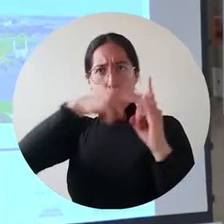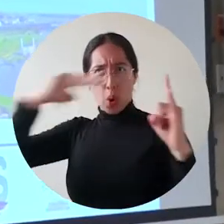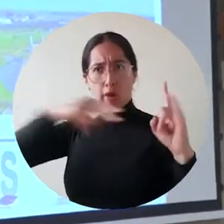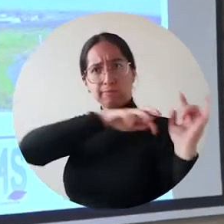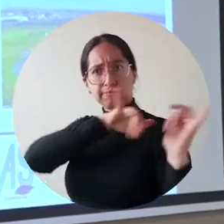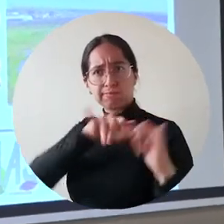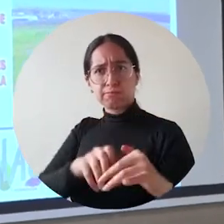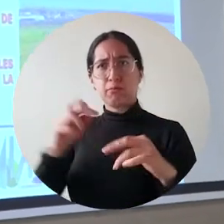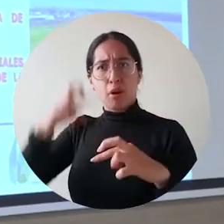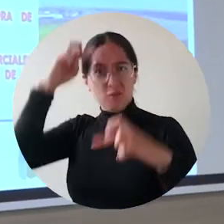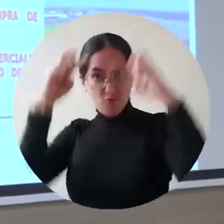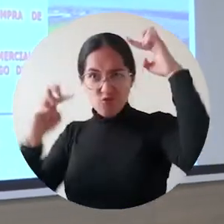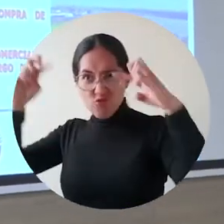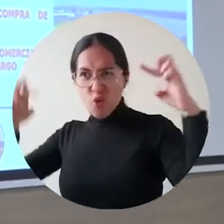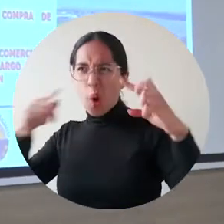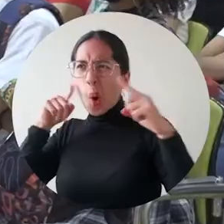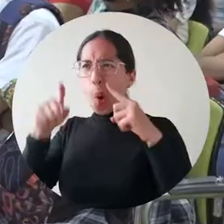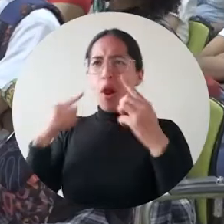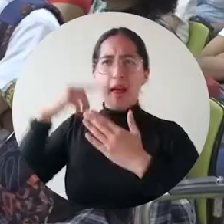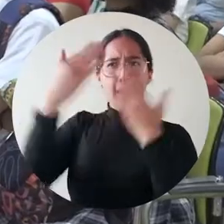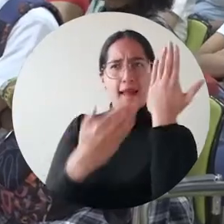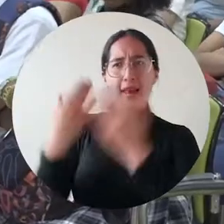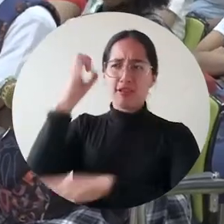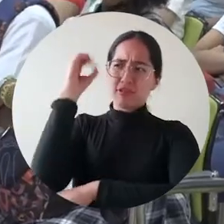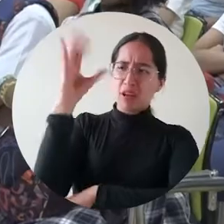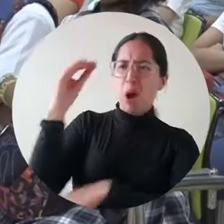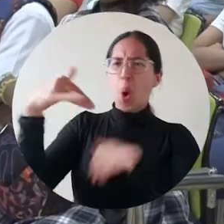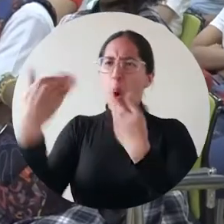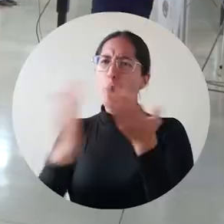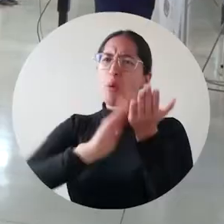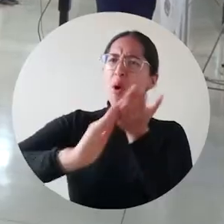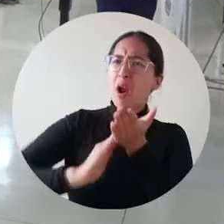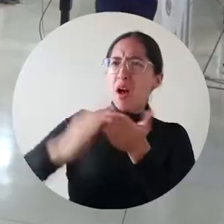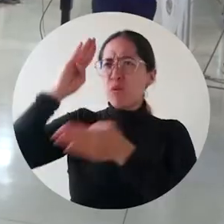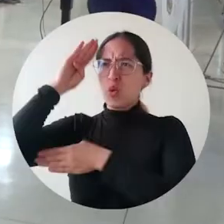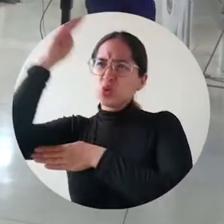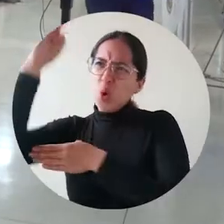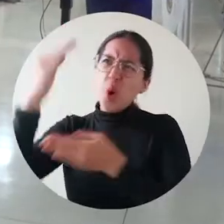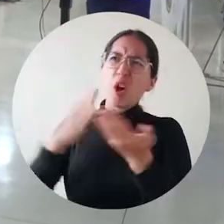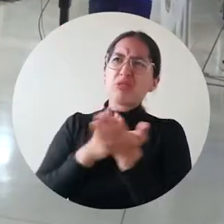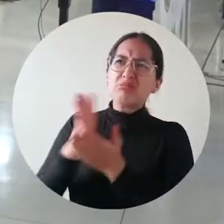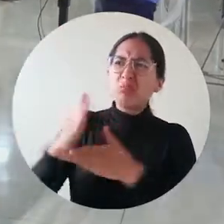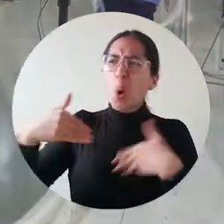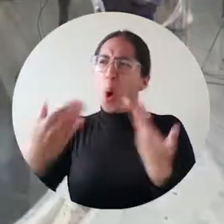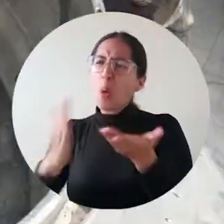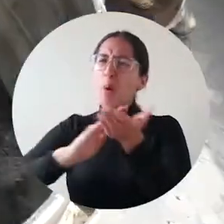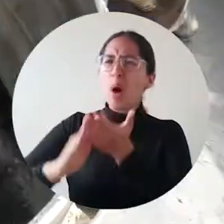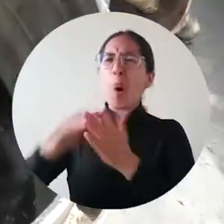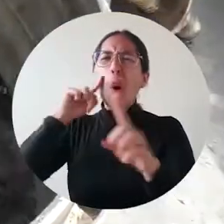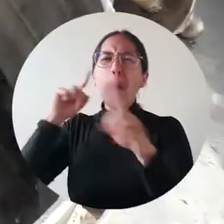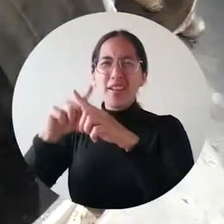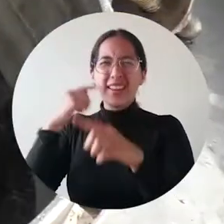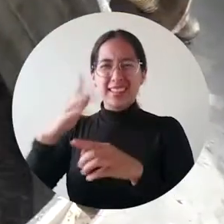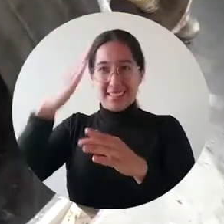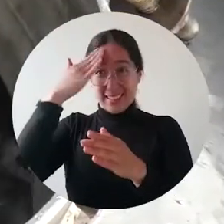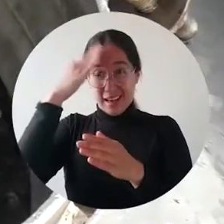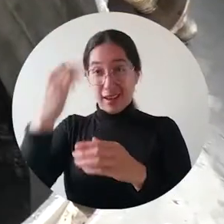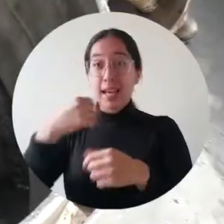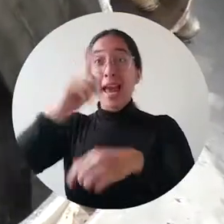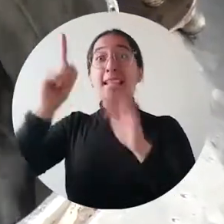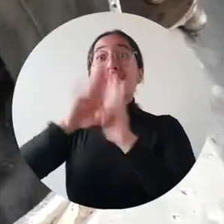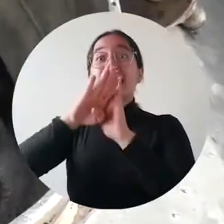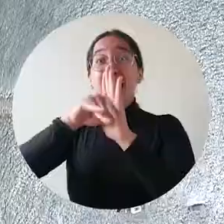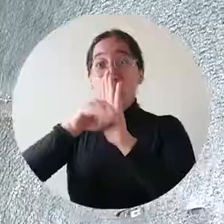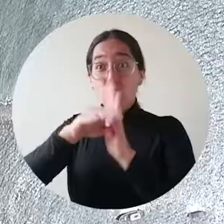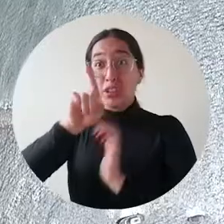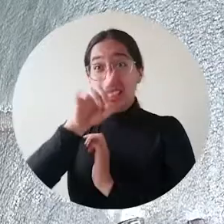en hidrología que realizaron un análisis académico y expusieron alternativas a mediano y largo plazo para cumplir con los 2.500 litros por